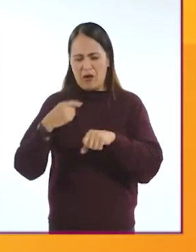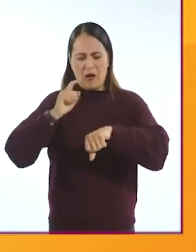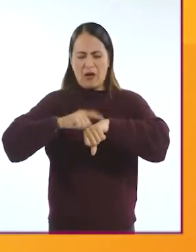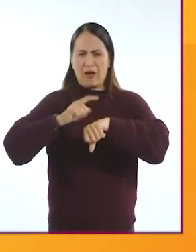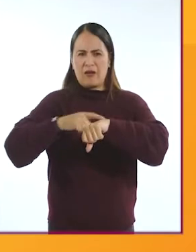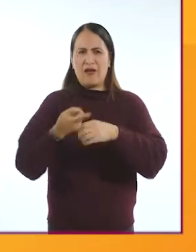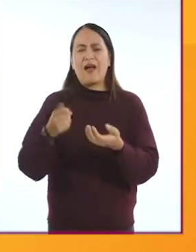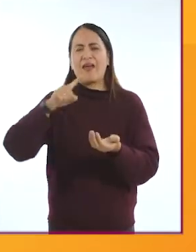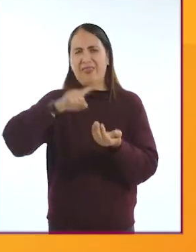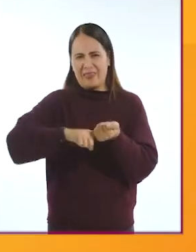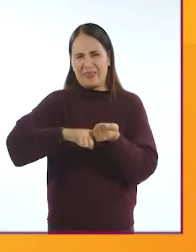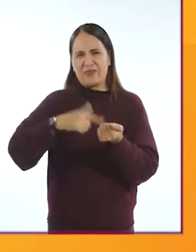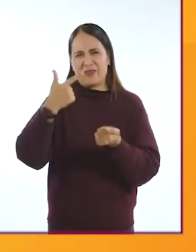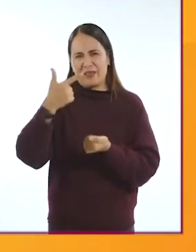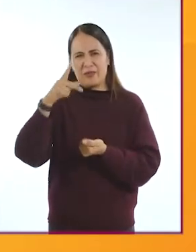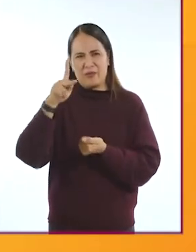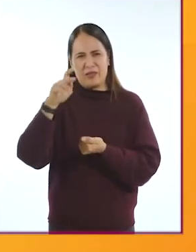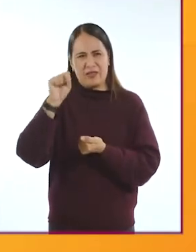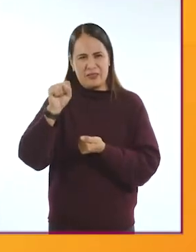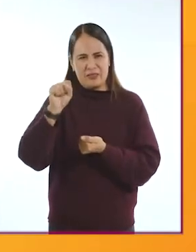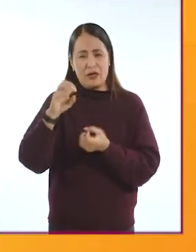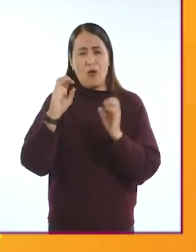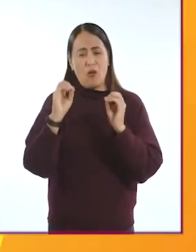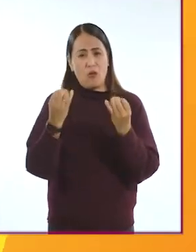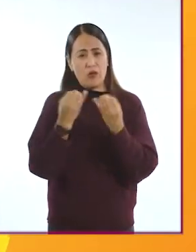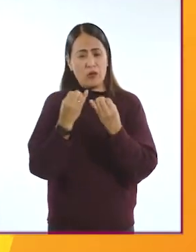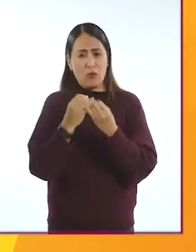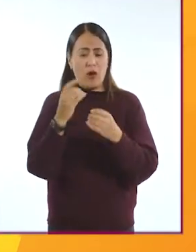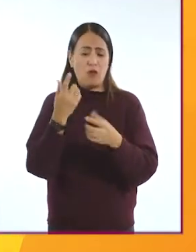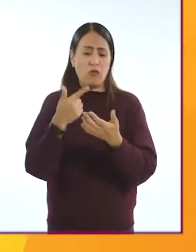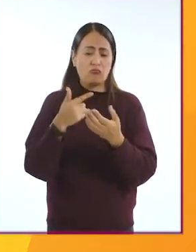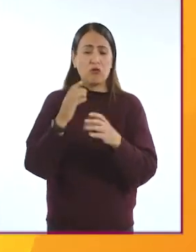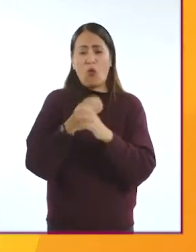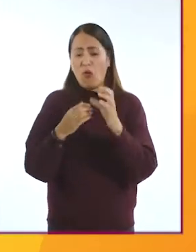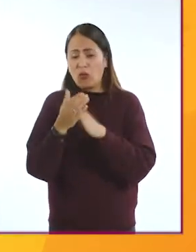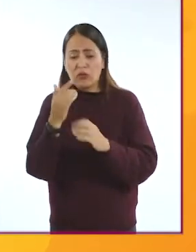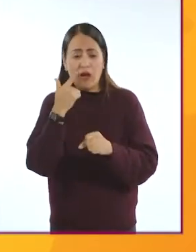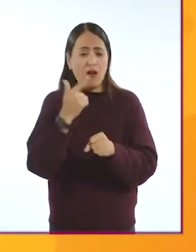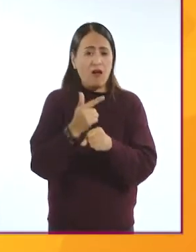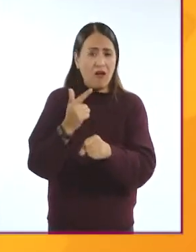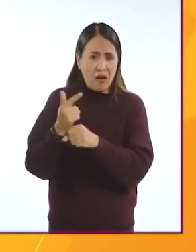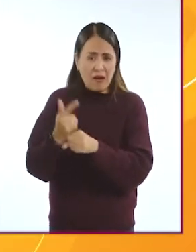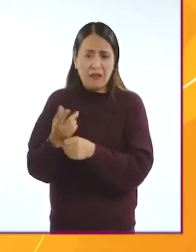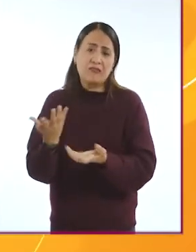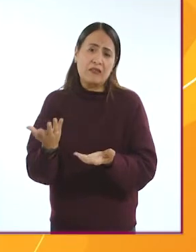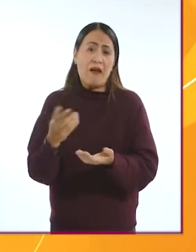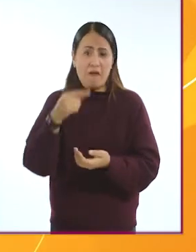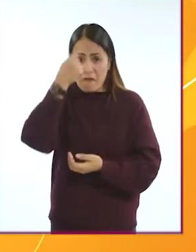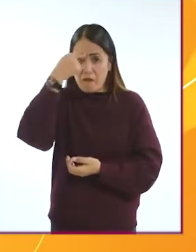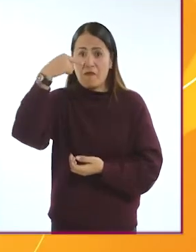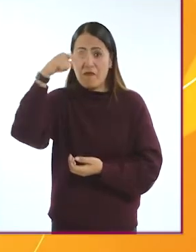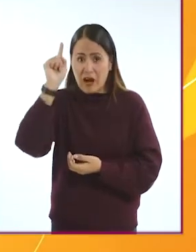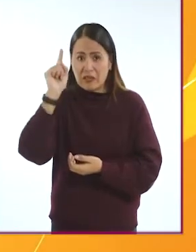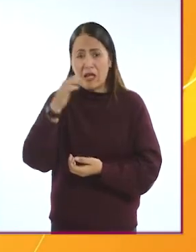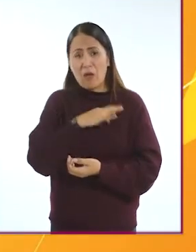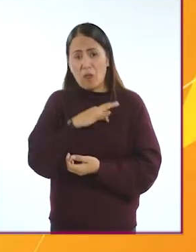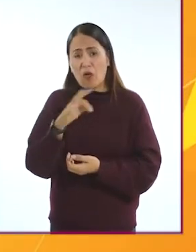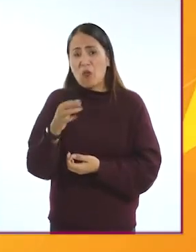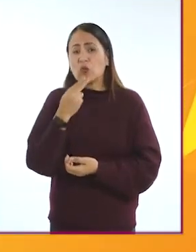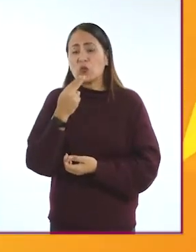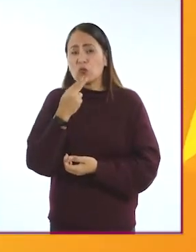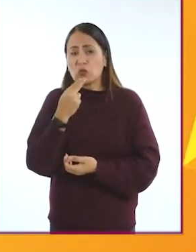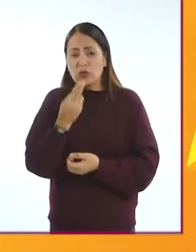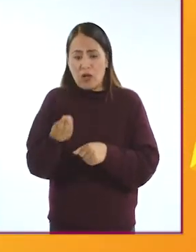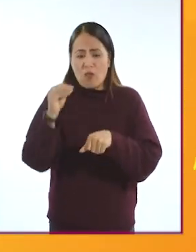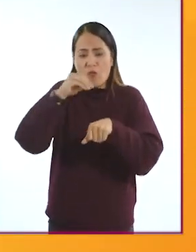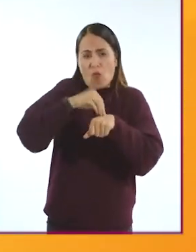relojes con un dispositivo integrado de GPS o los localizadores de objetos. Son tan accesibles que podemos colocarlos en diferentes cosas que